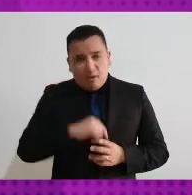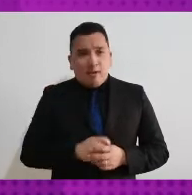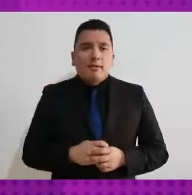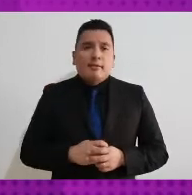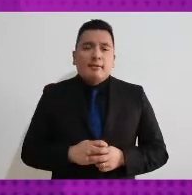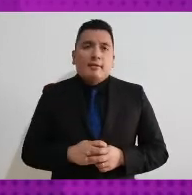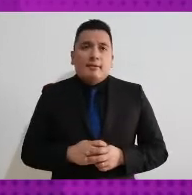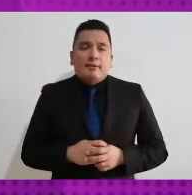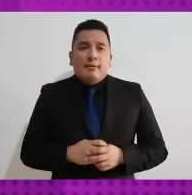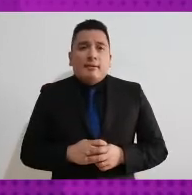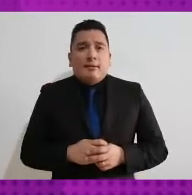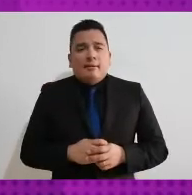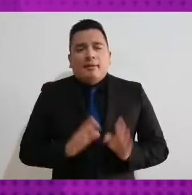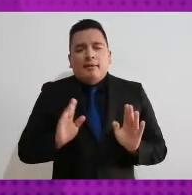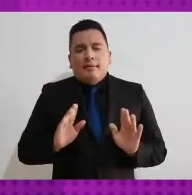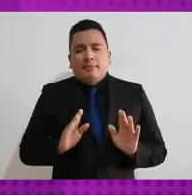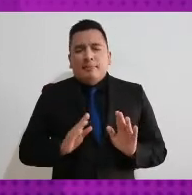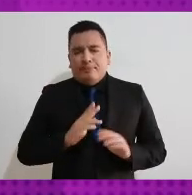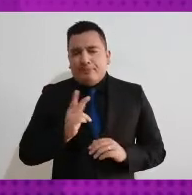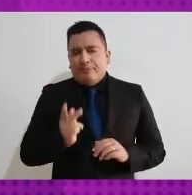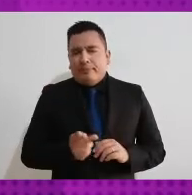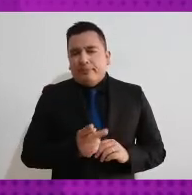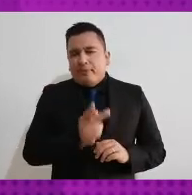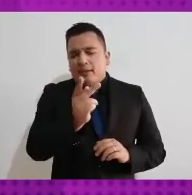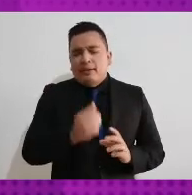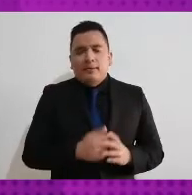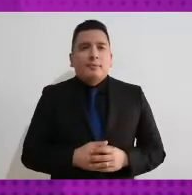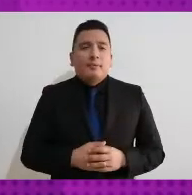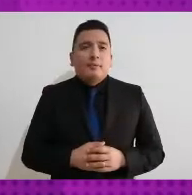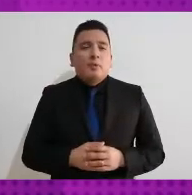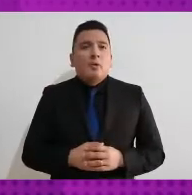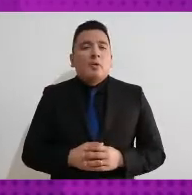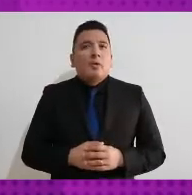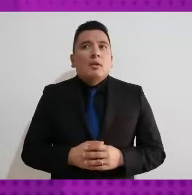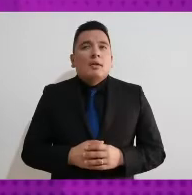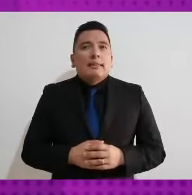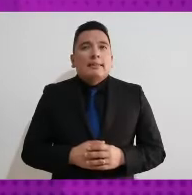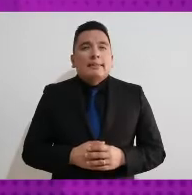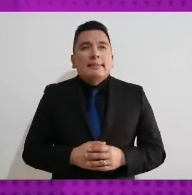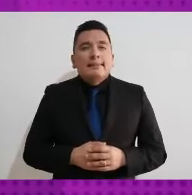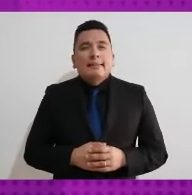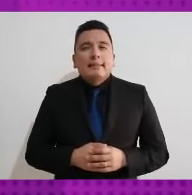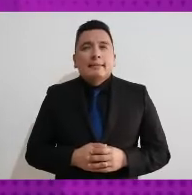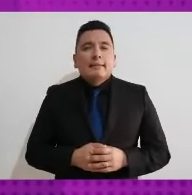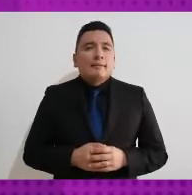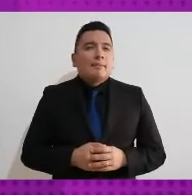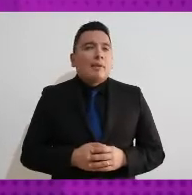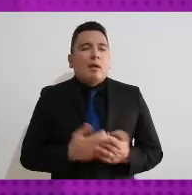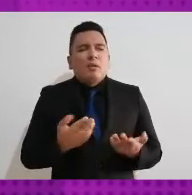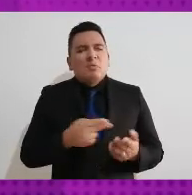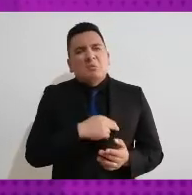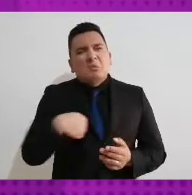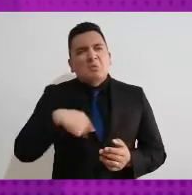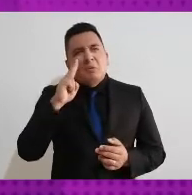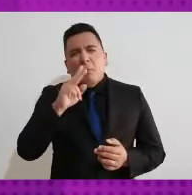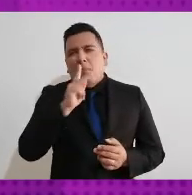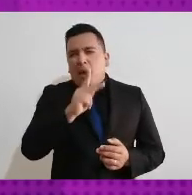Consejera yo le pregunto a usted ¿qué son las acciones afirmativas? Porque últimamente escuchamos mucho de ellas yo